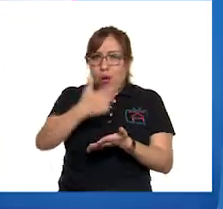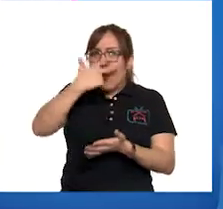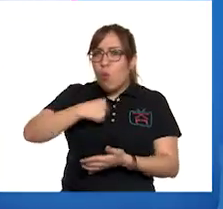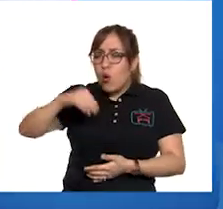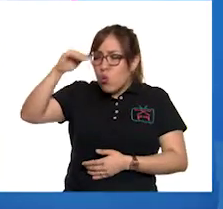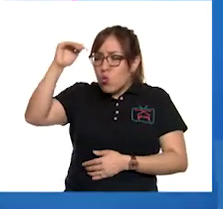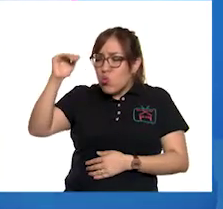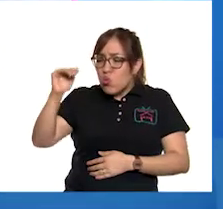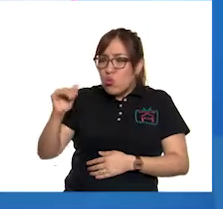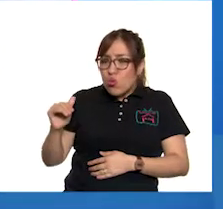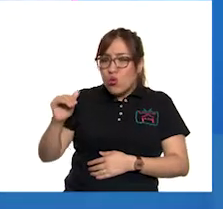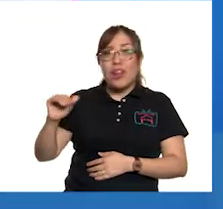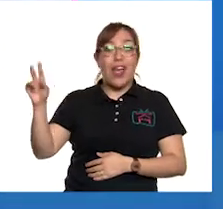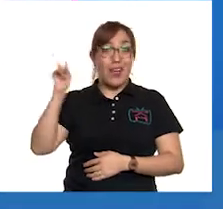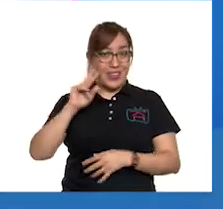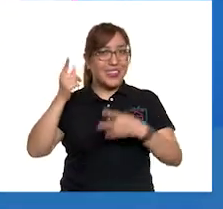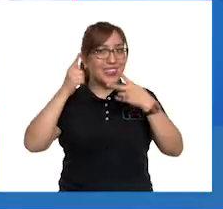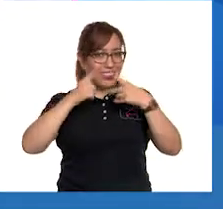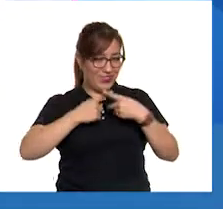Pues vamos a comenzar.